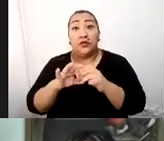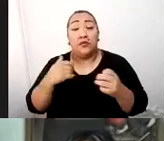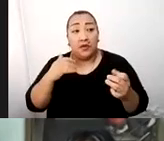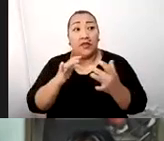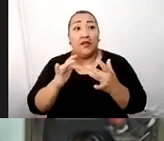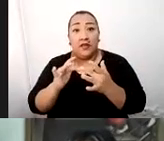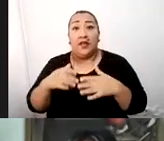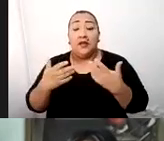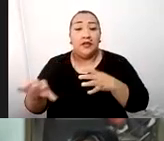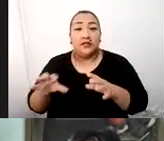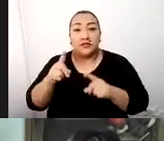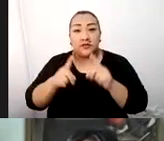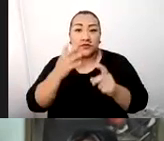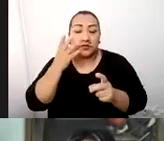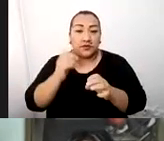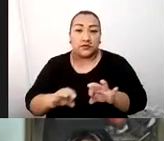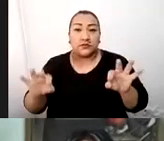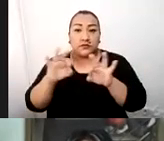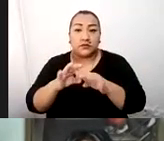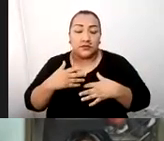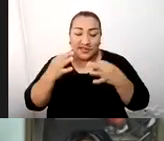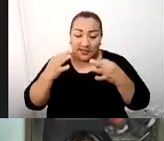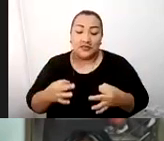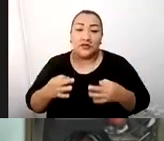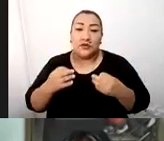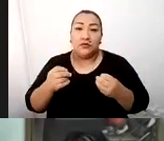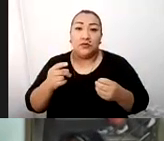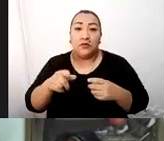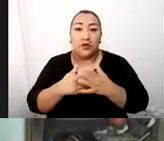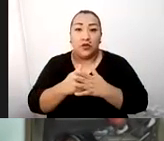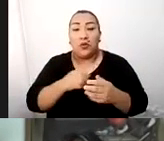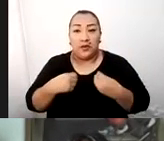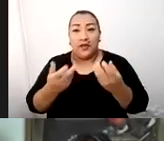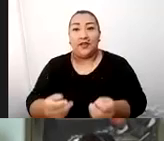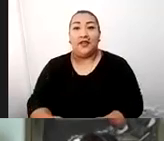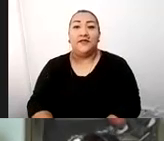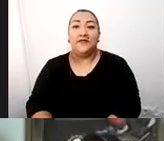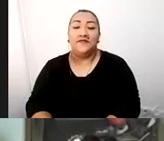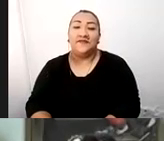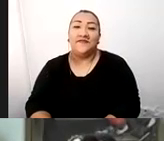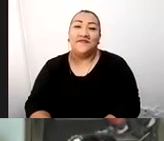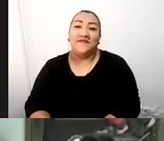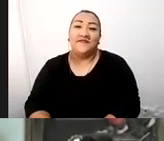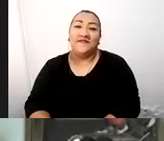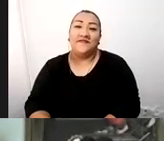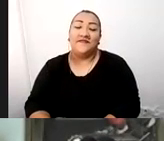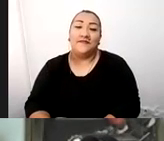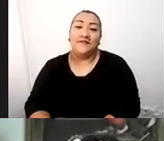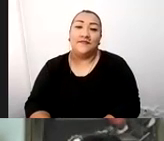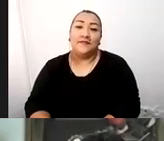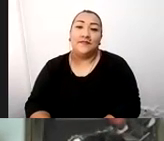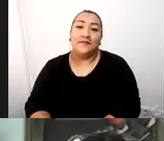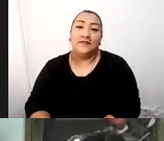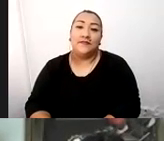realicen una experiencia satisfactoria y segura que como Estado tenemos que garantizar. Y finalmente, vamos a hacer los